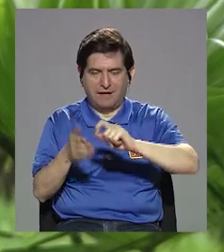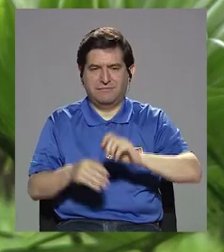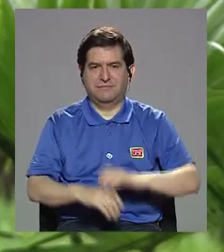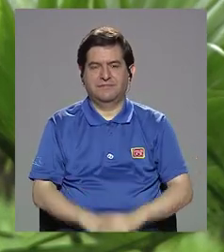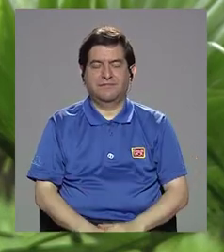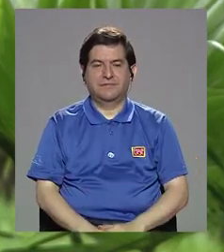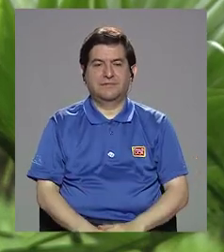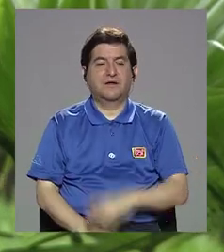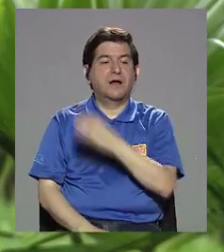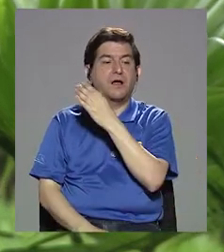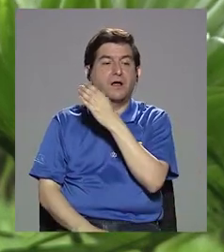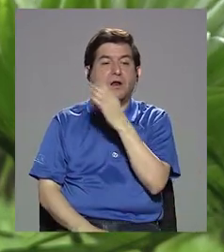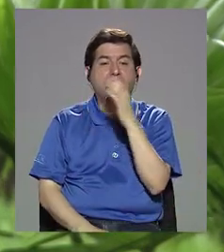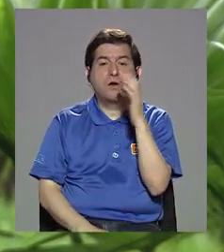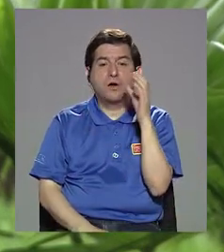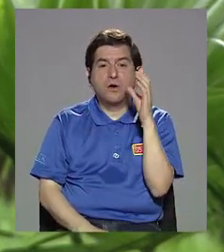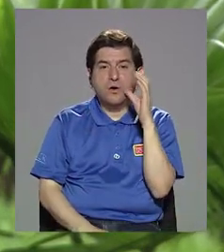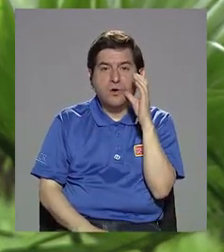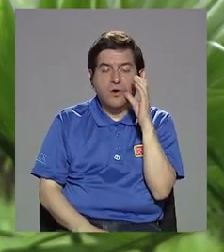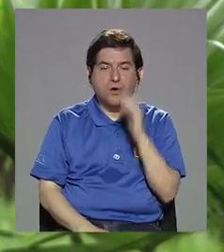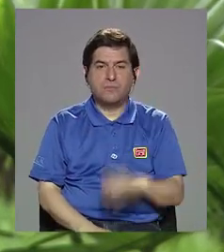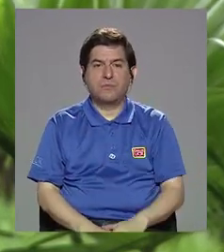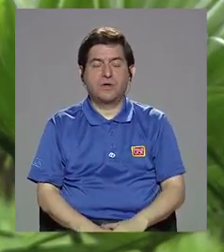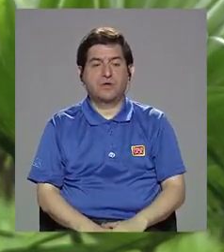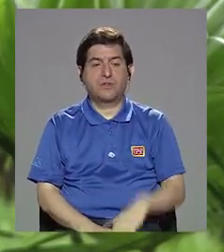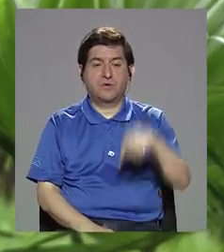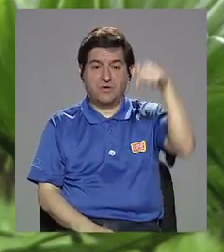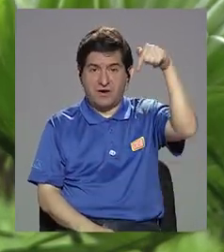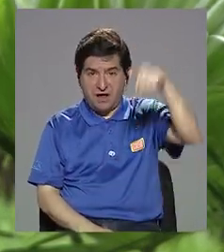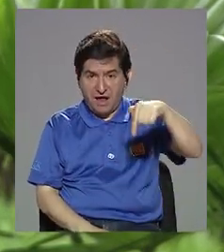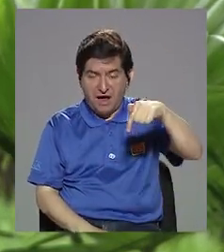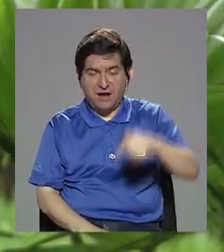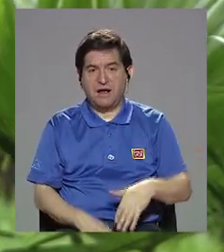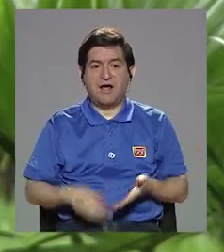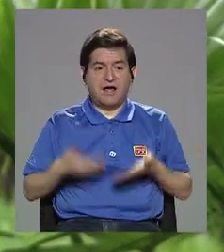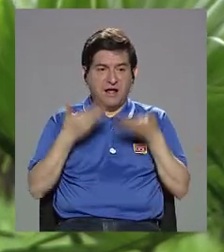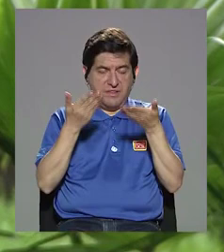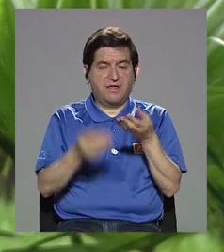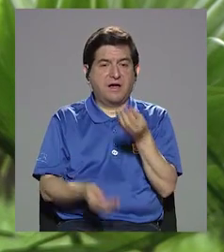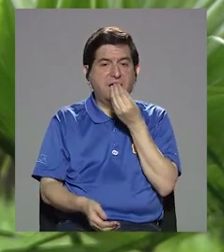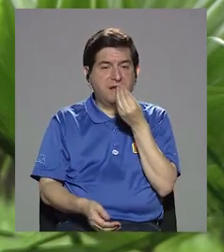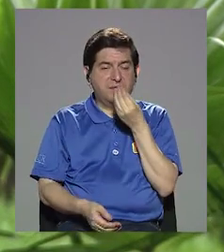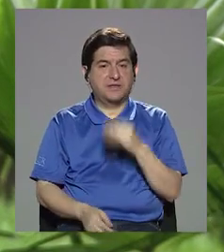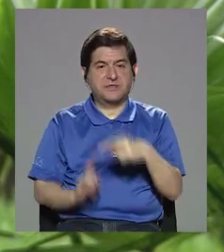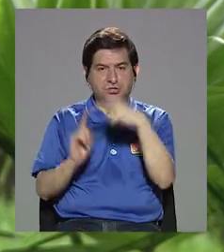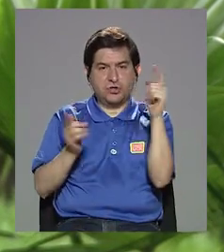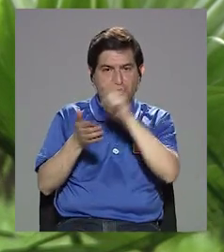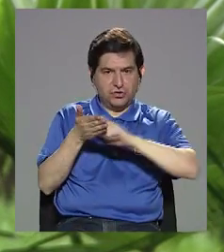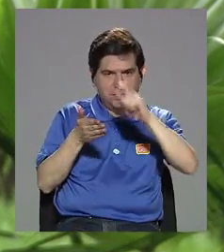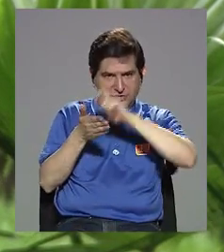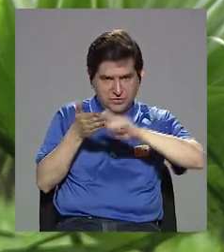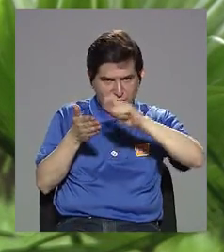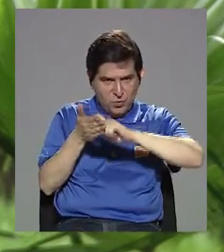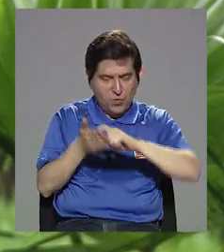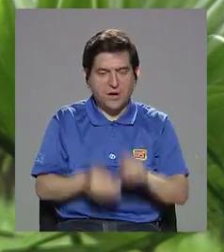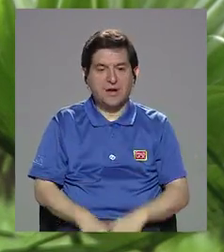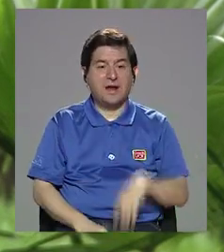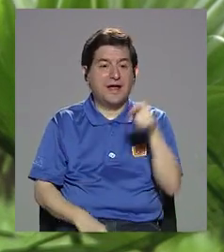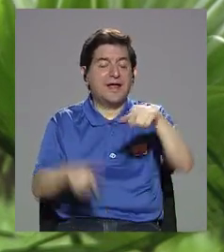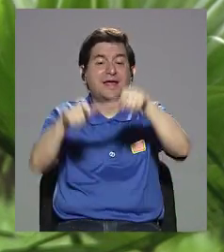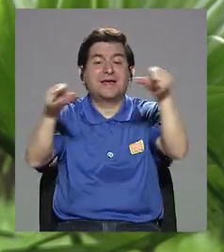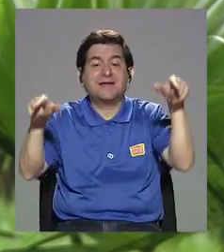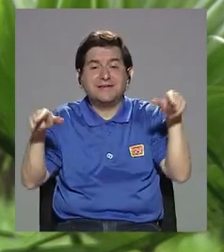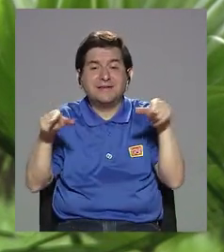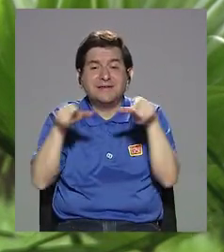El comedor, ya que aquí se les da alimentación, es un